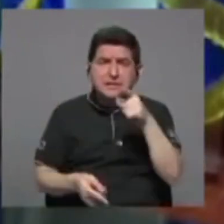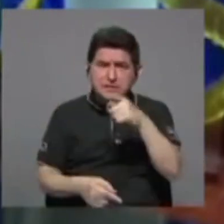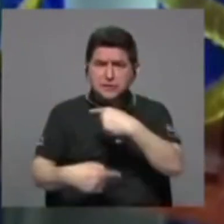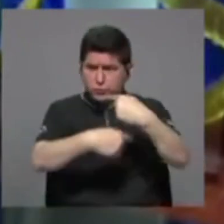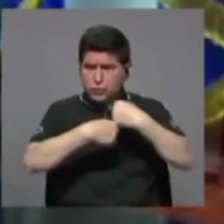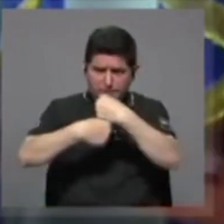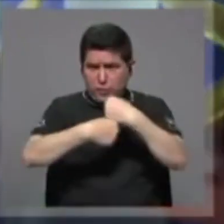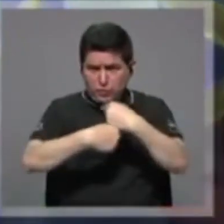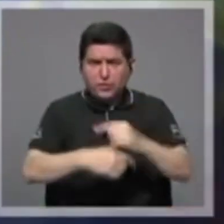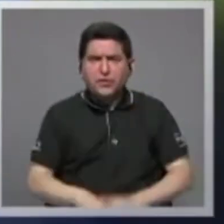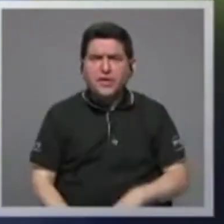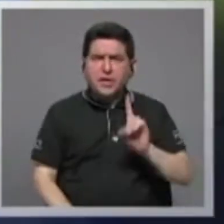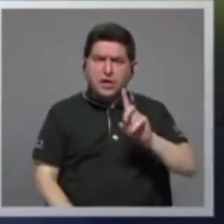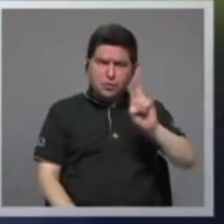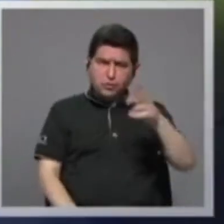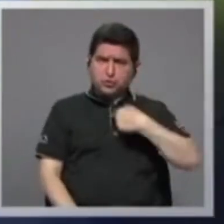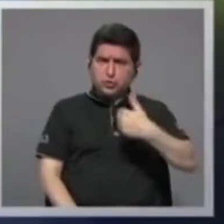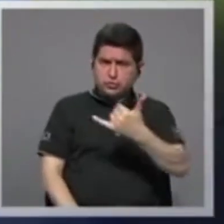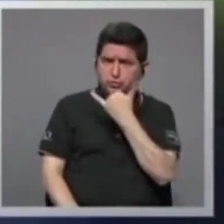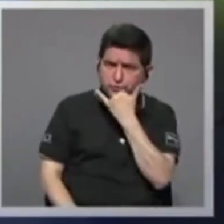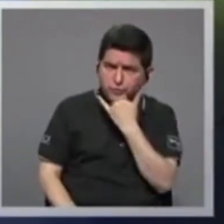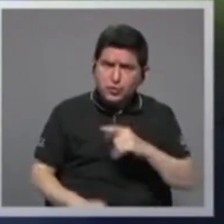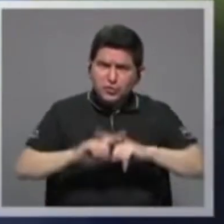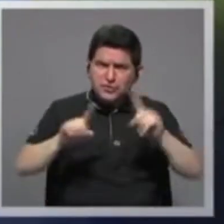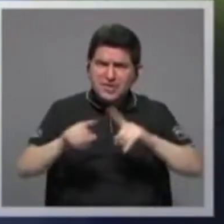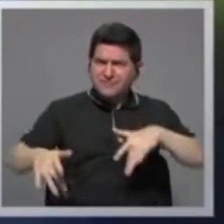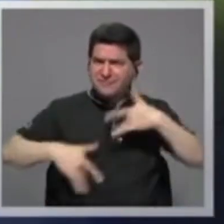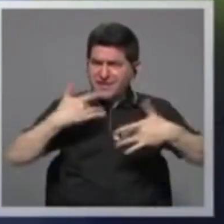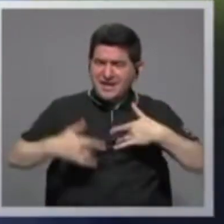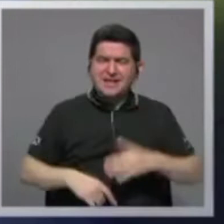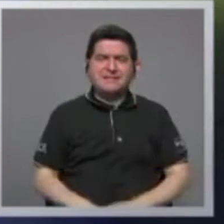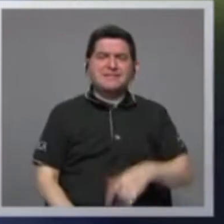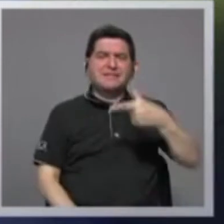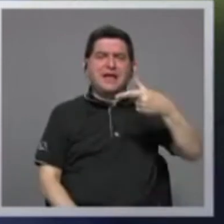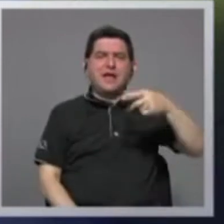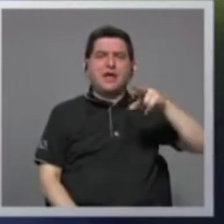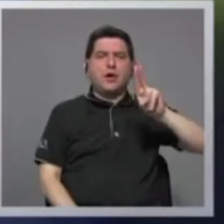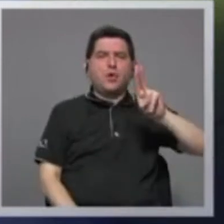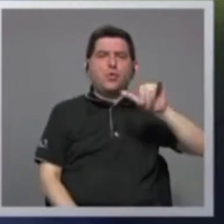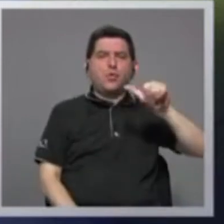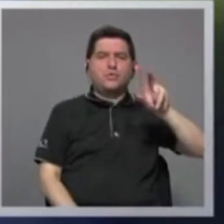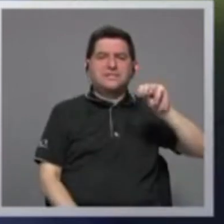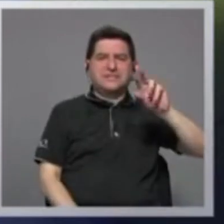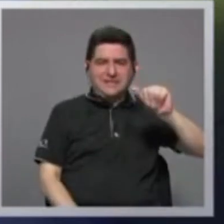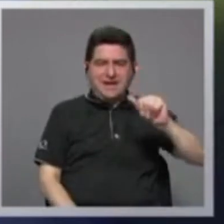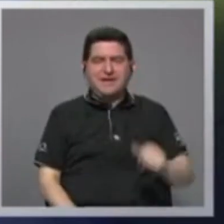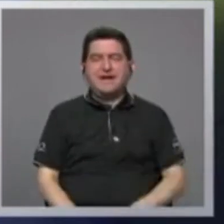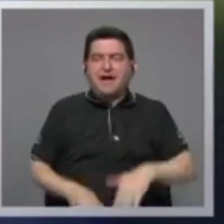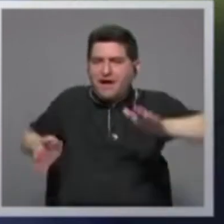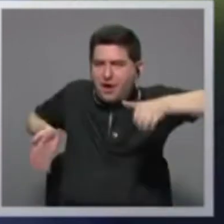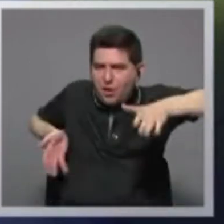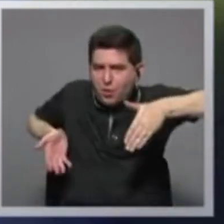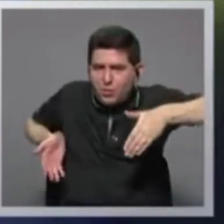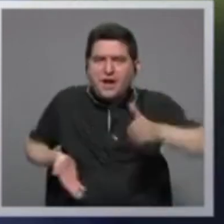corríjame, doctor Ibrahim, si me equivoco. Hay otro sentido en el que Guyana es parte del Caribe porque